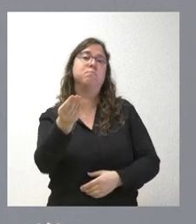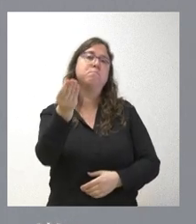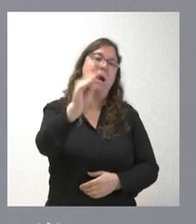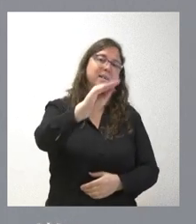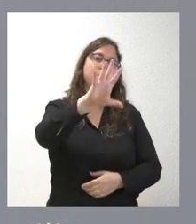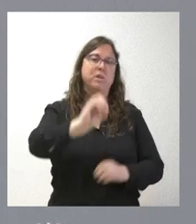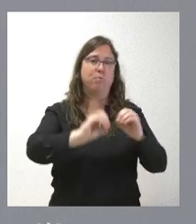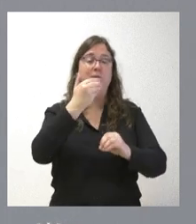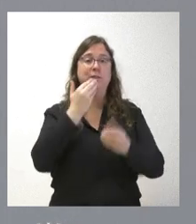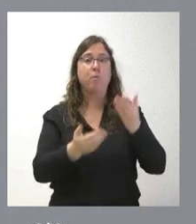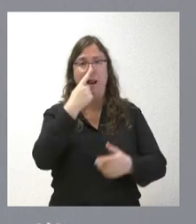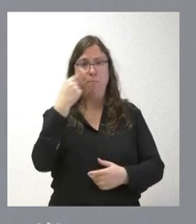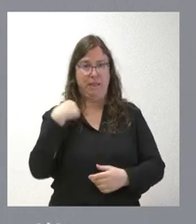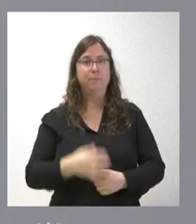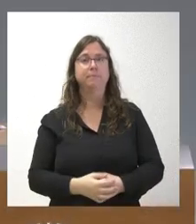respecto al año anterior.